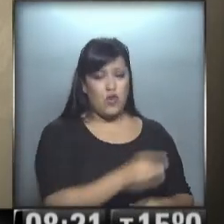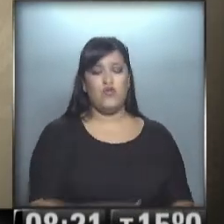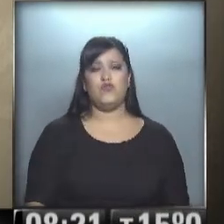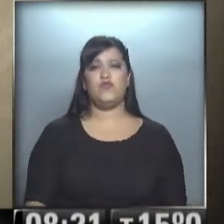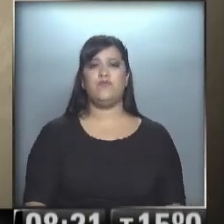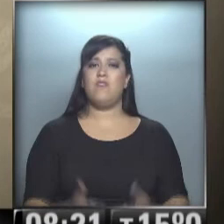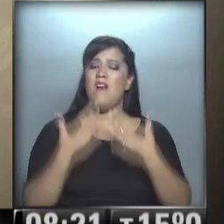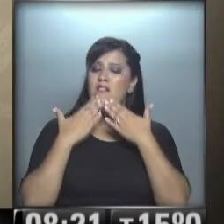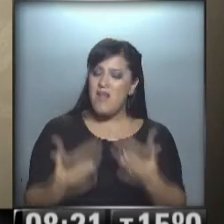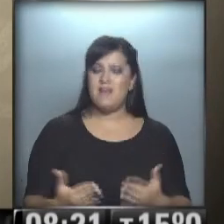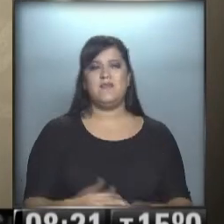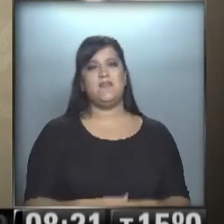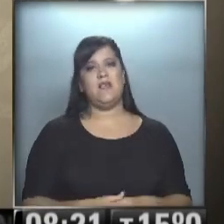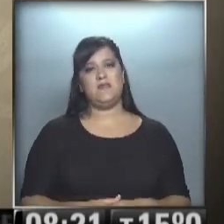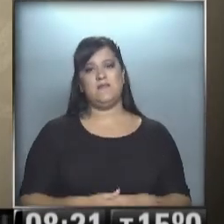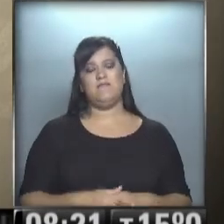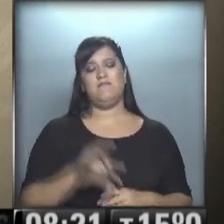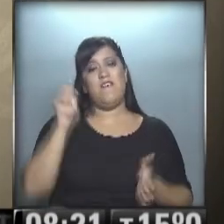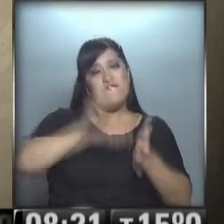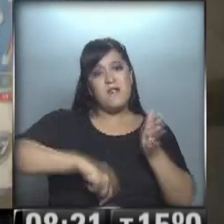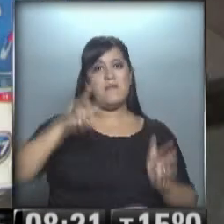genuino. Gracias Estela, indio.